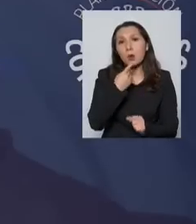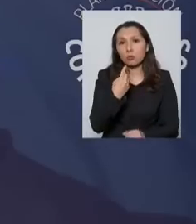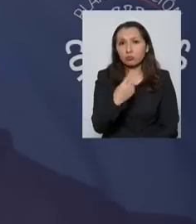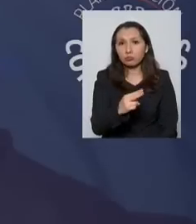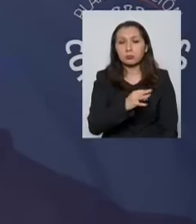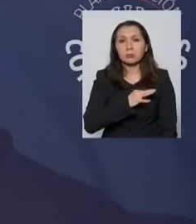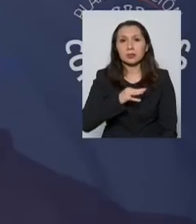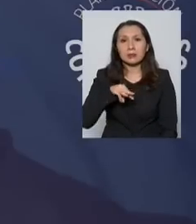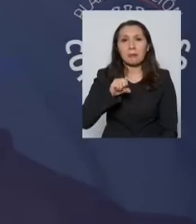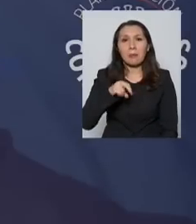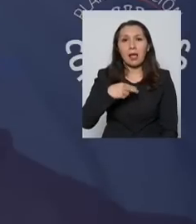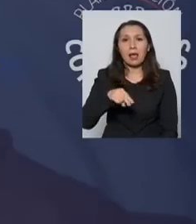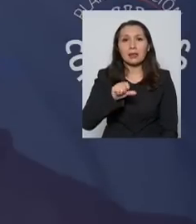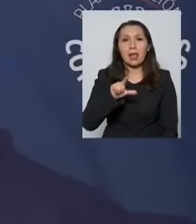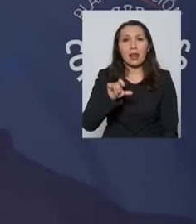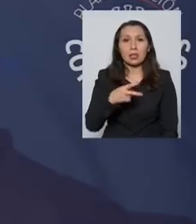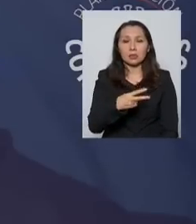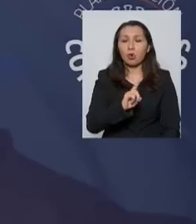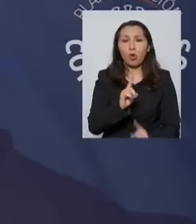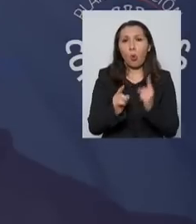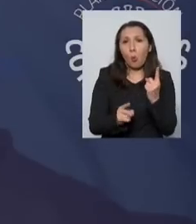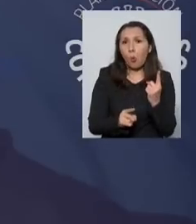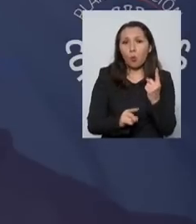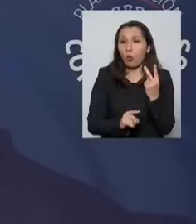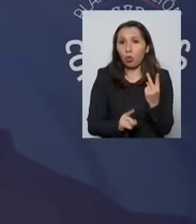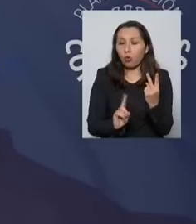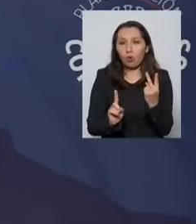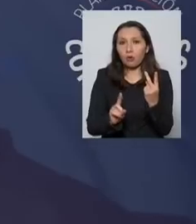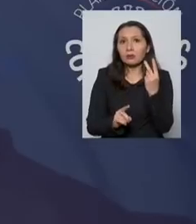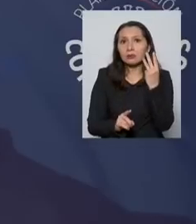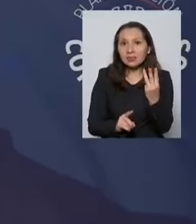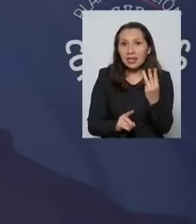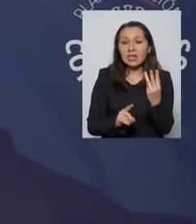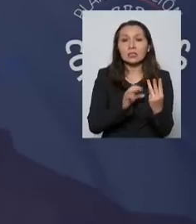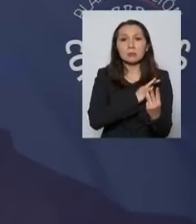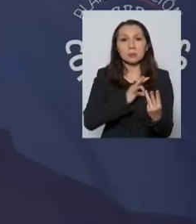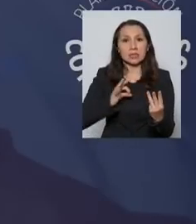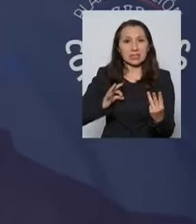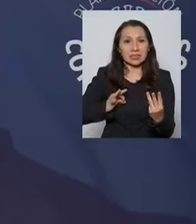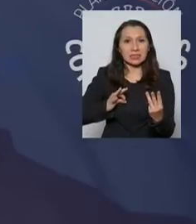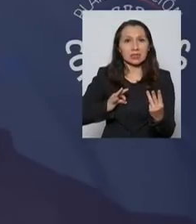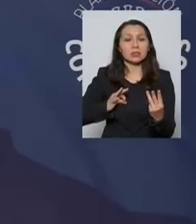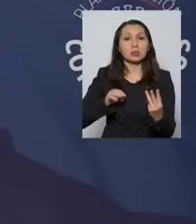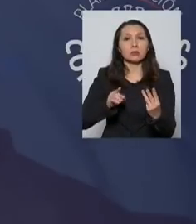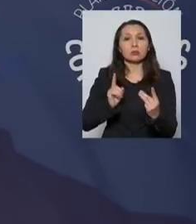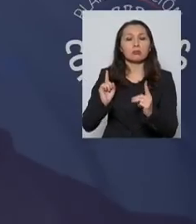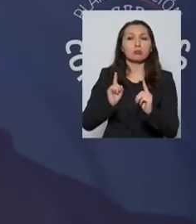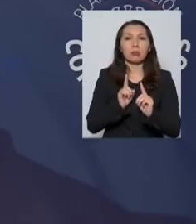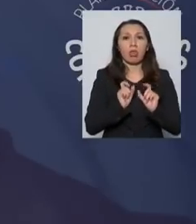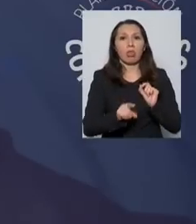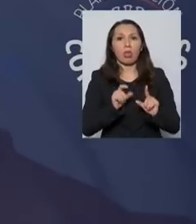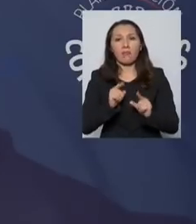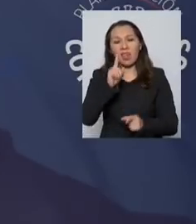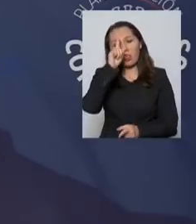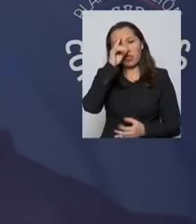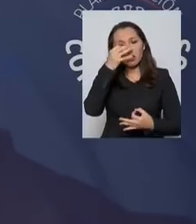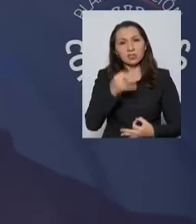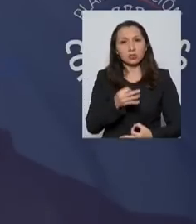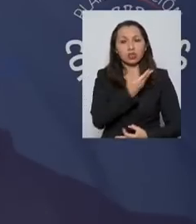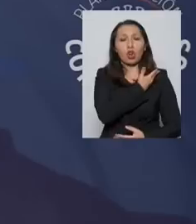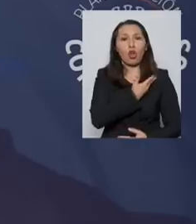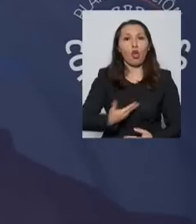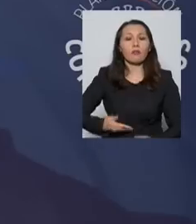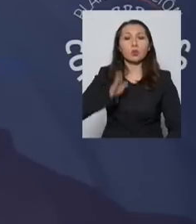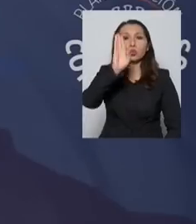No fue uno, no fueron dos, fueron tres los ministros que salieron a defender la decisión del gobierno de haber